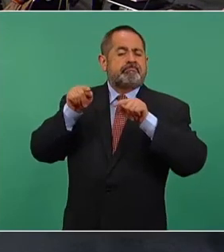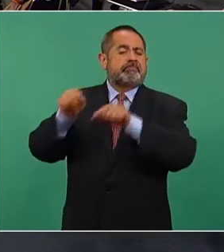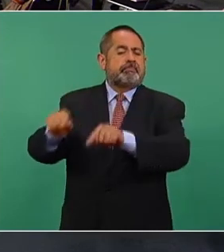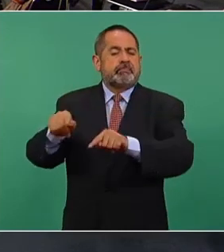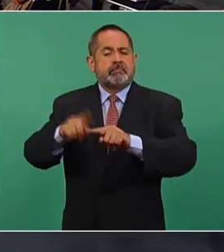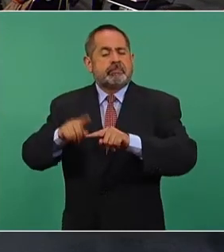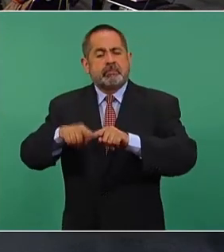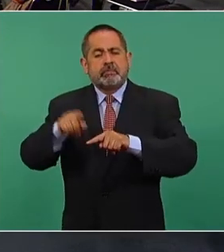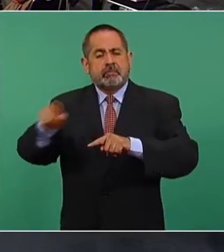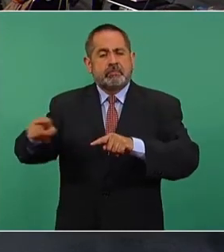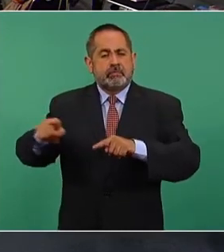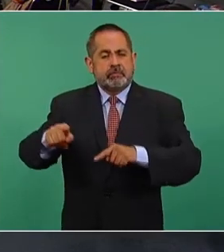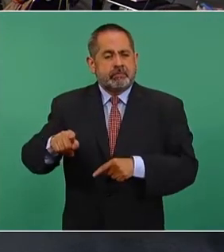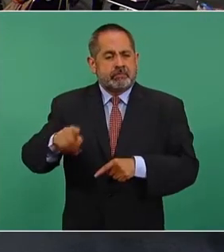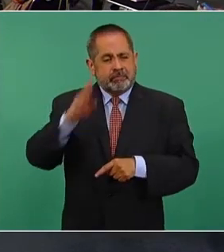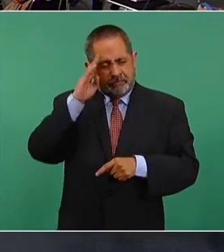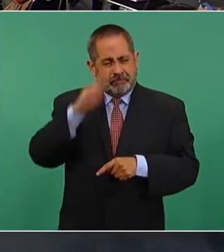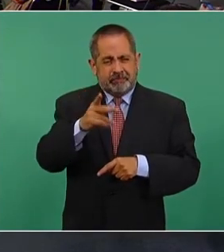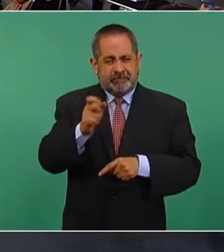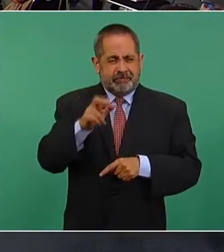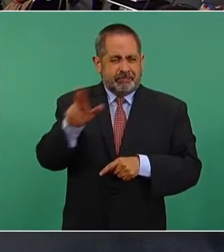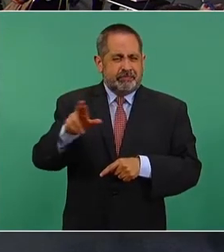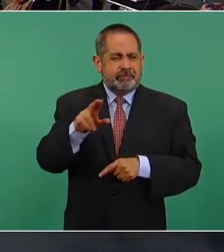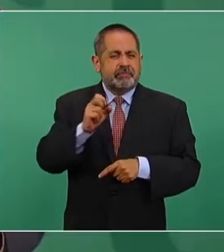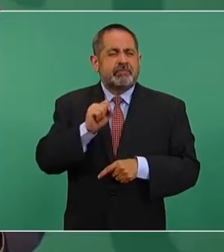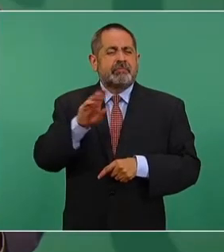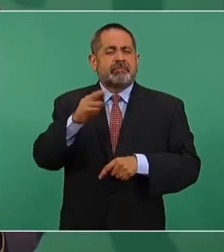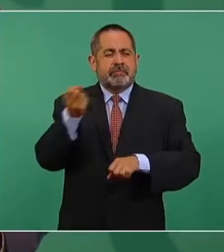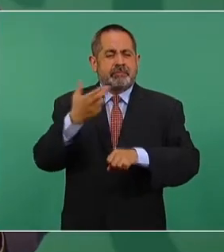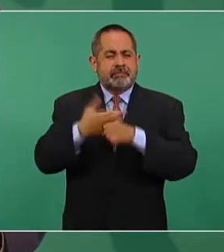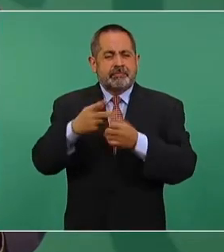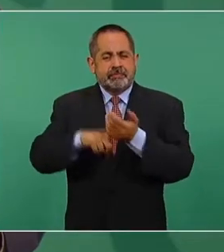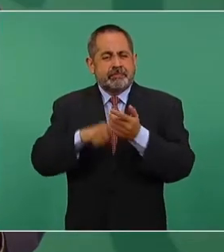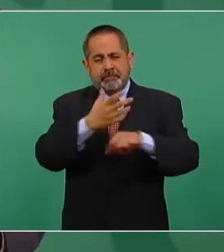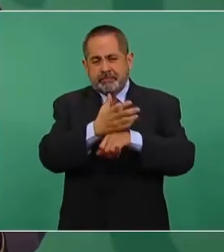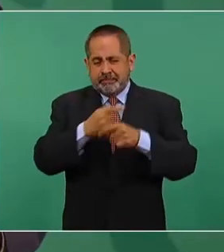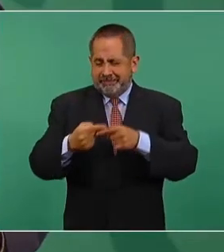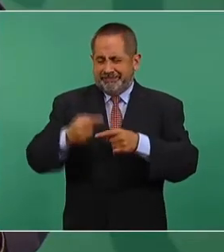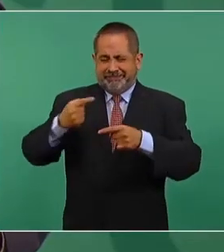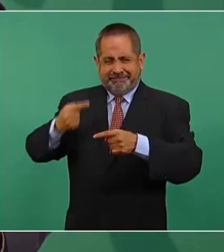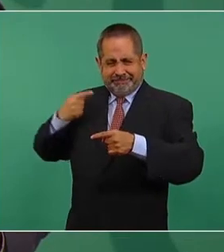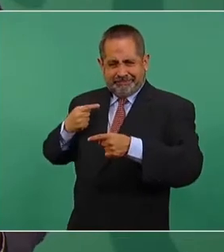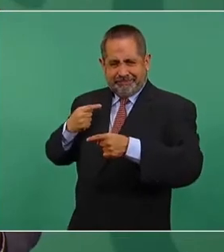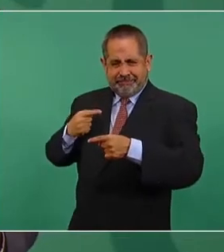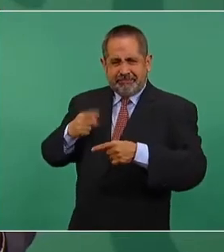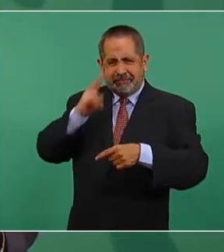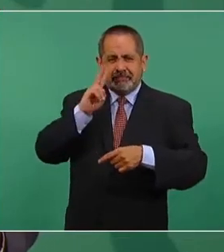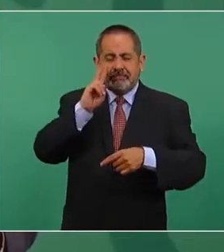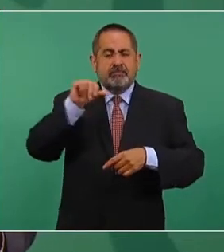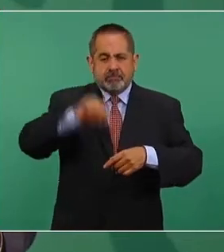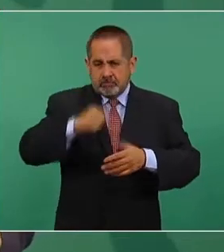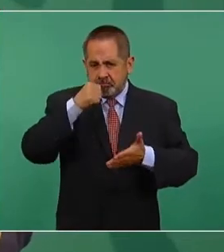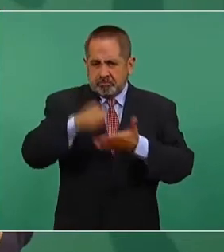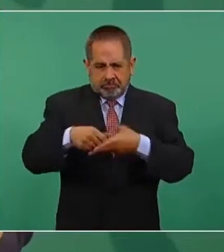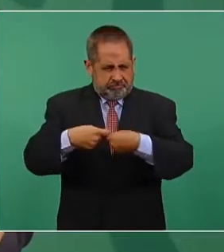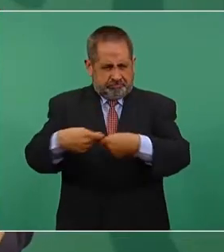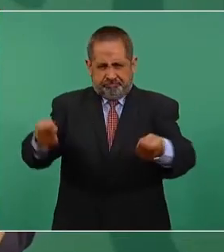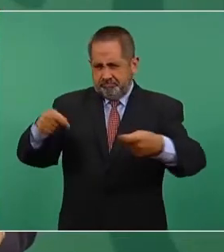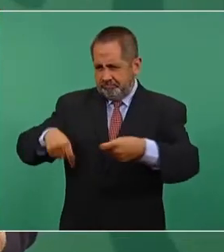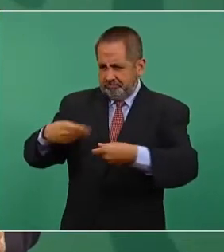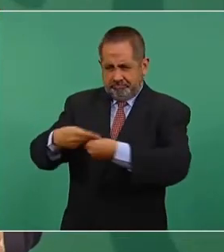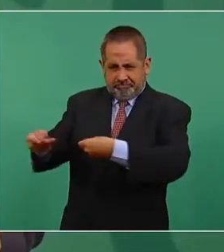del señor Kerry antes de este encuentro, a ver si hoy se las entrega,